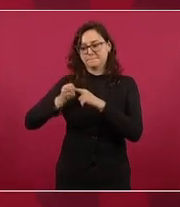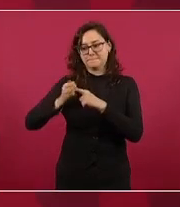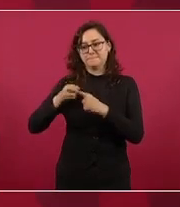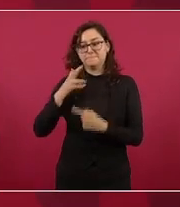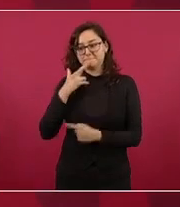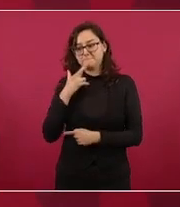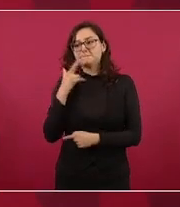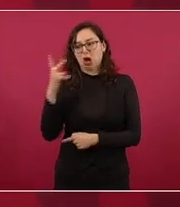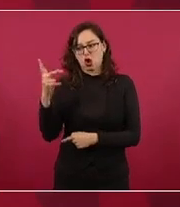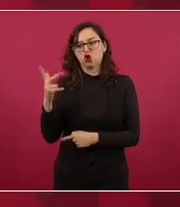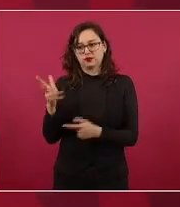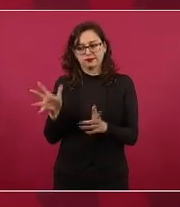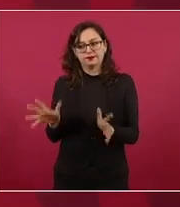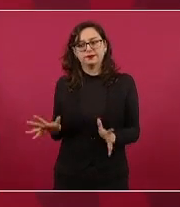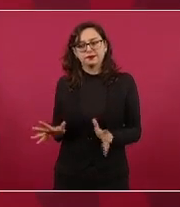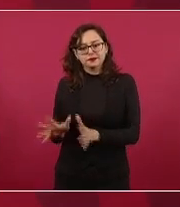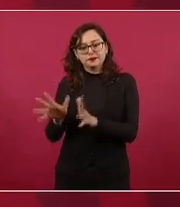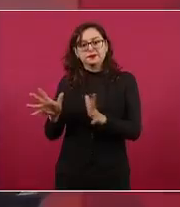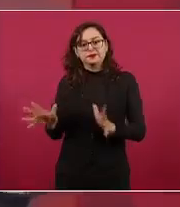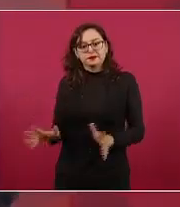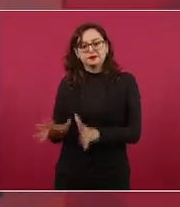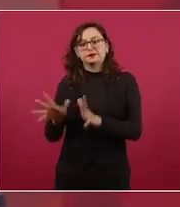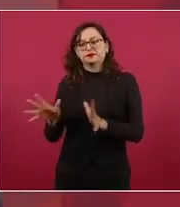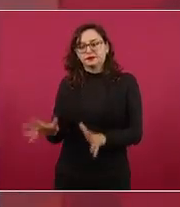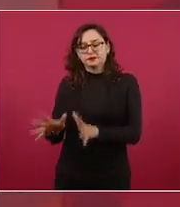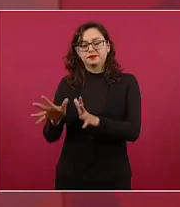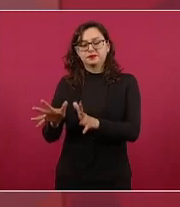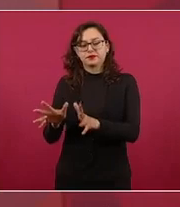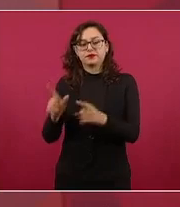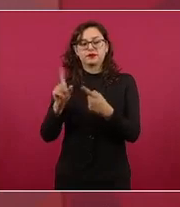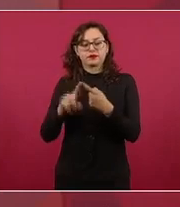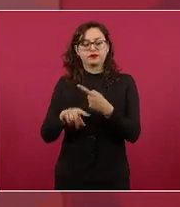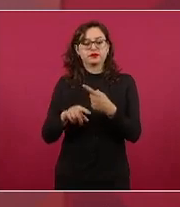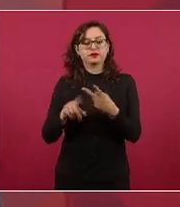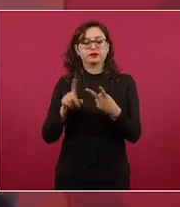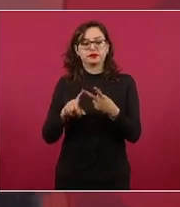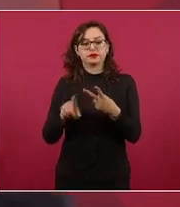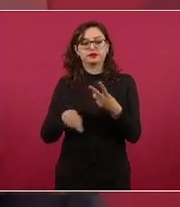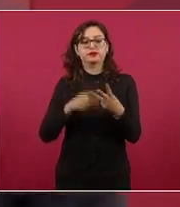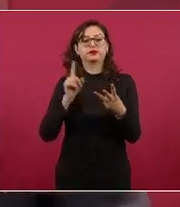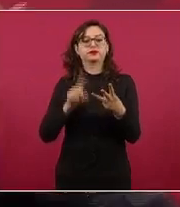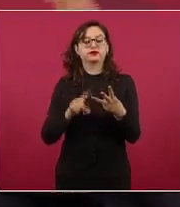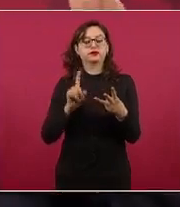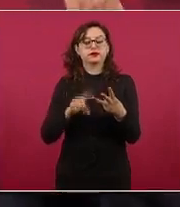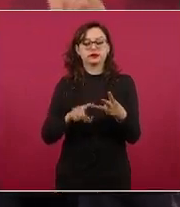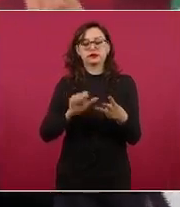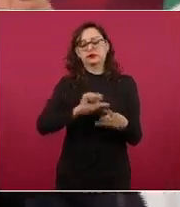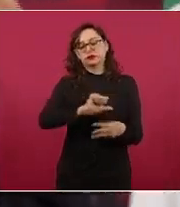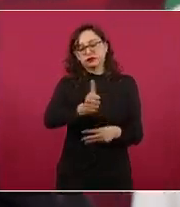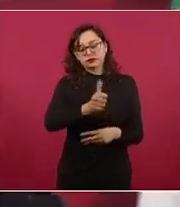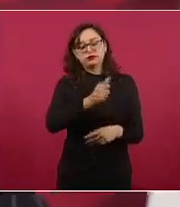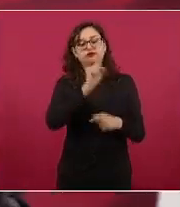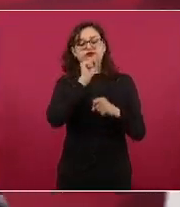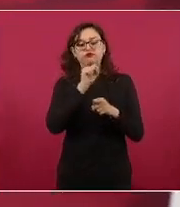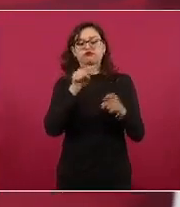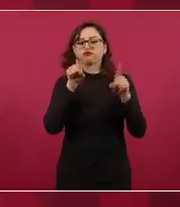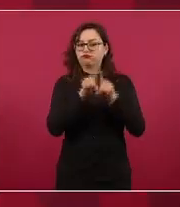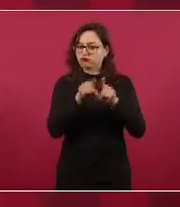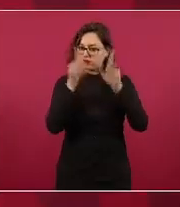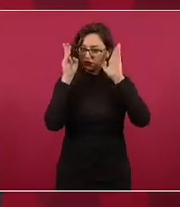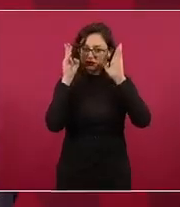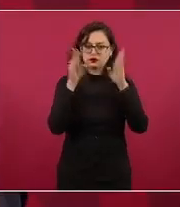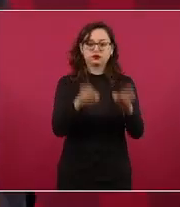eso se está haciendo y el programa de producción para el bienestar también lo estamos orientando a eso